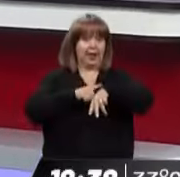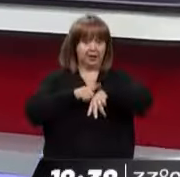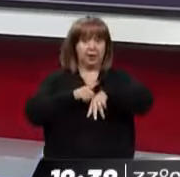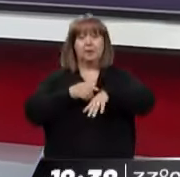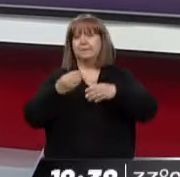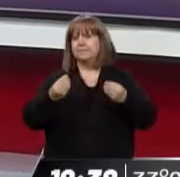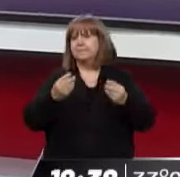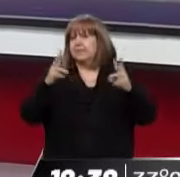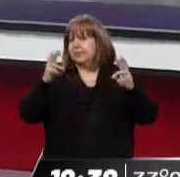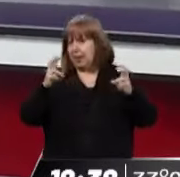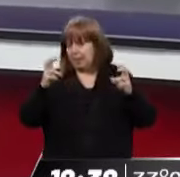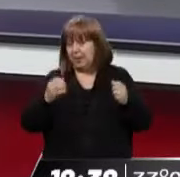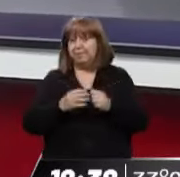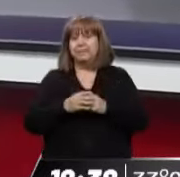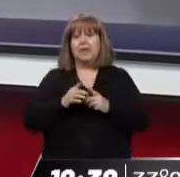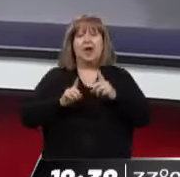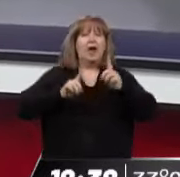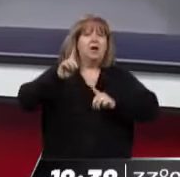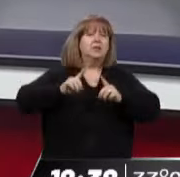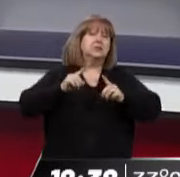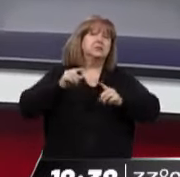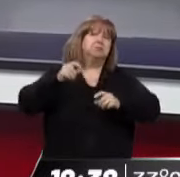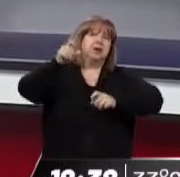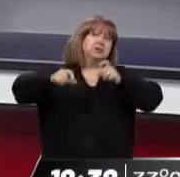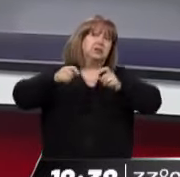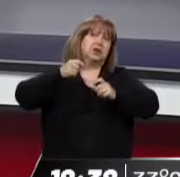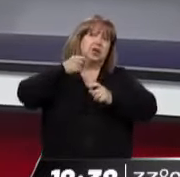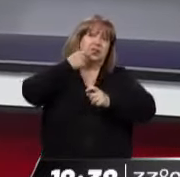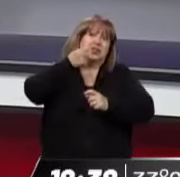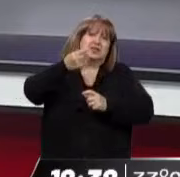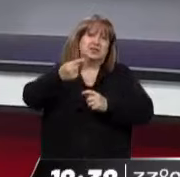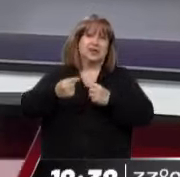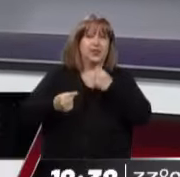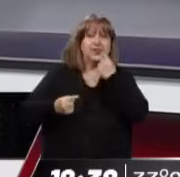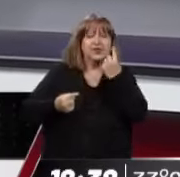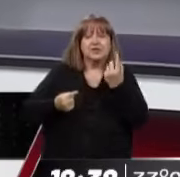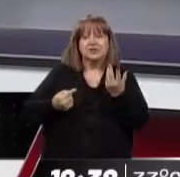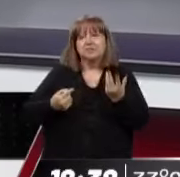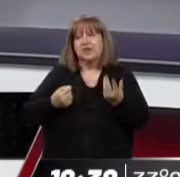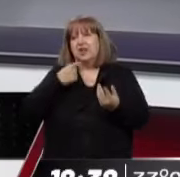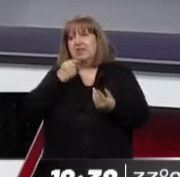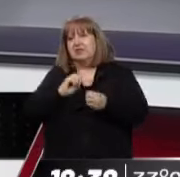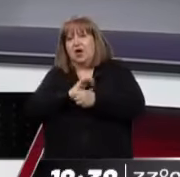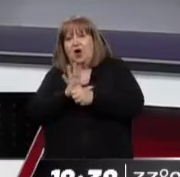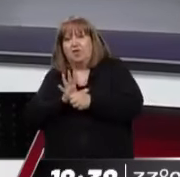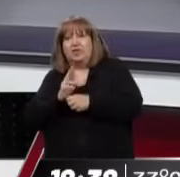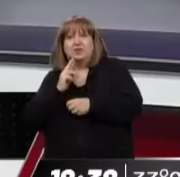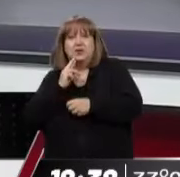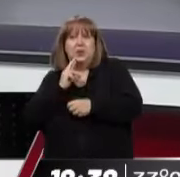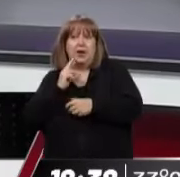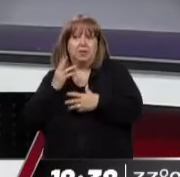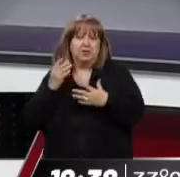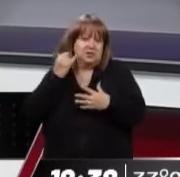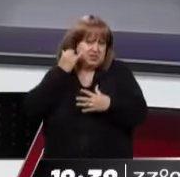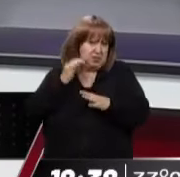Vamos a referirnos a lo que por allí muchos hablan y dicen, bueno, ¿qué es esto, no? Ya tuvimos COVID y empezan distintas cosas a aparecer